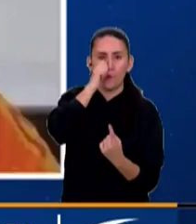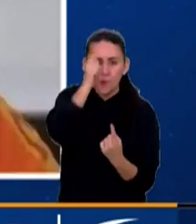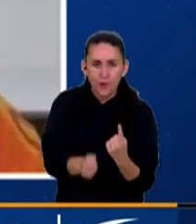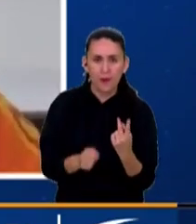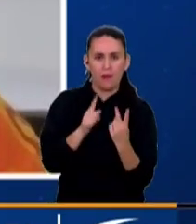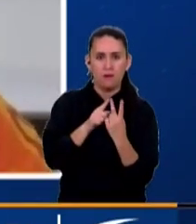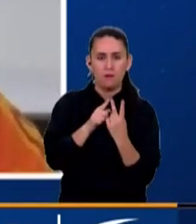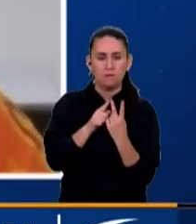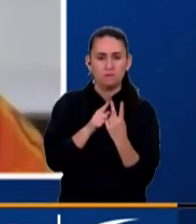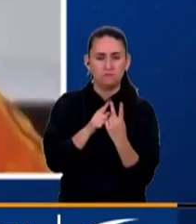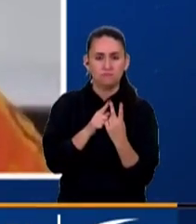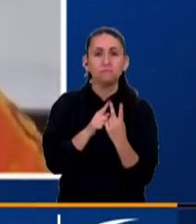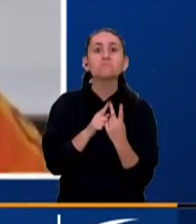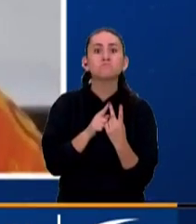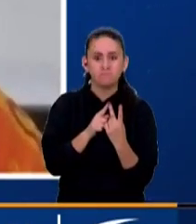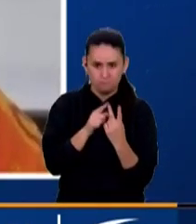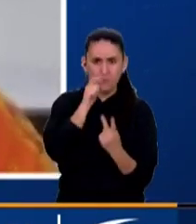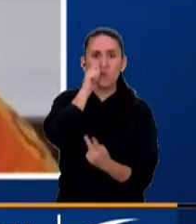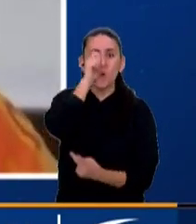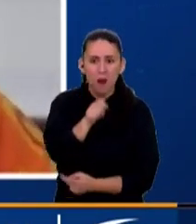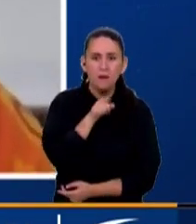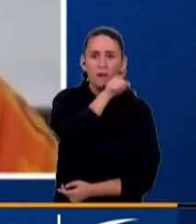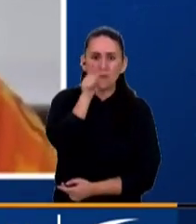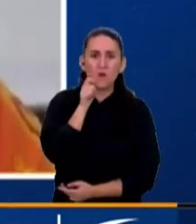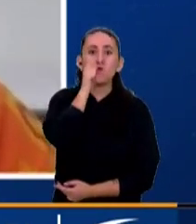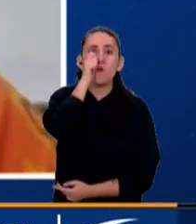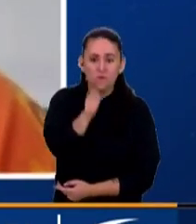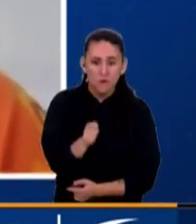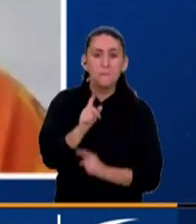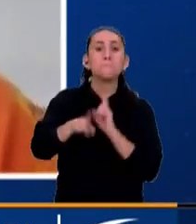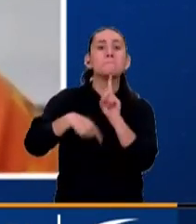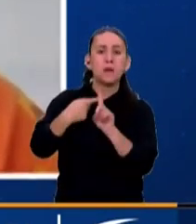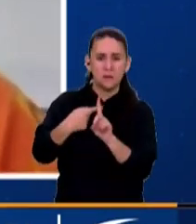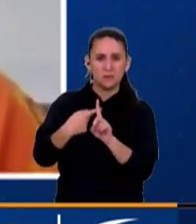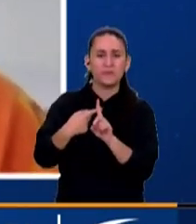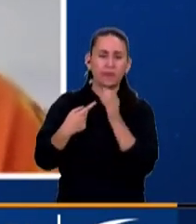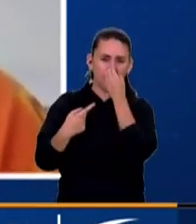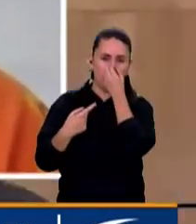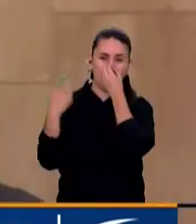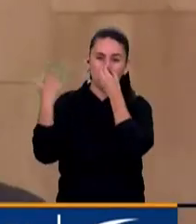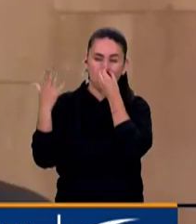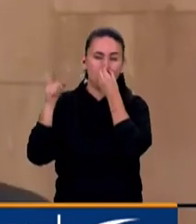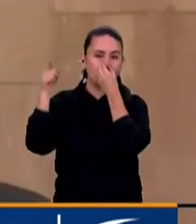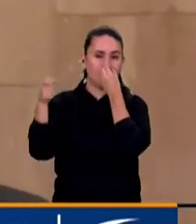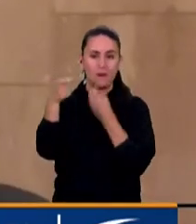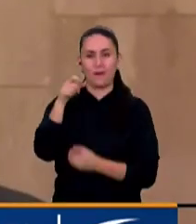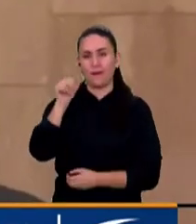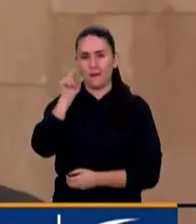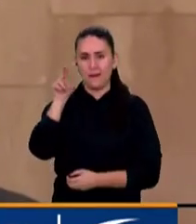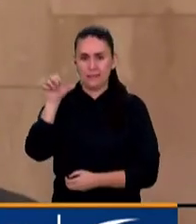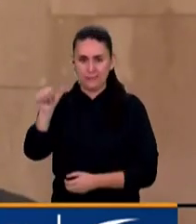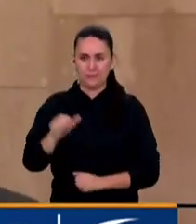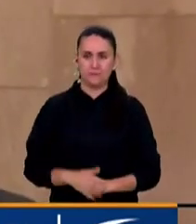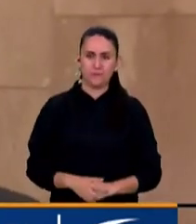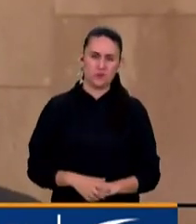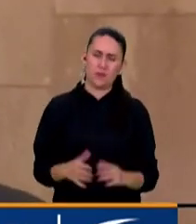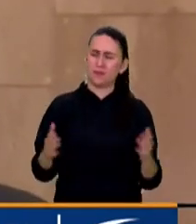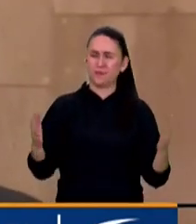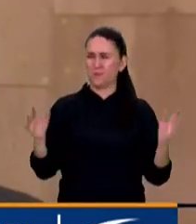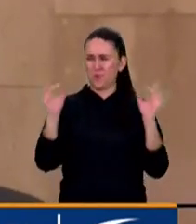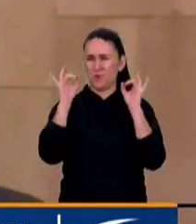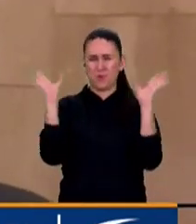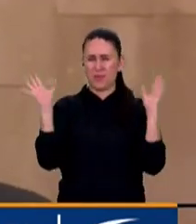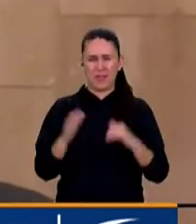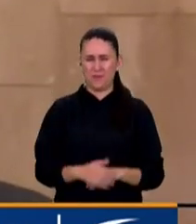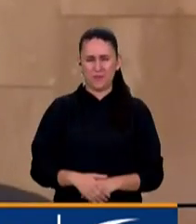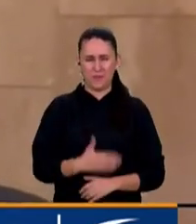pueblo ucraniano básicamente, y el conflicto en Gaza. Es aberrante que Gustavo Petro